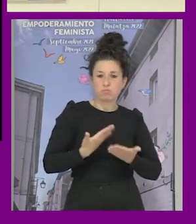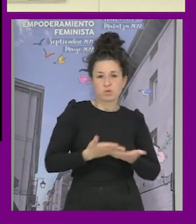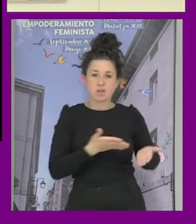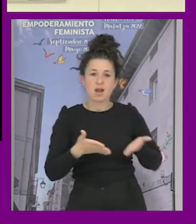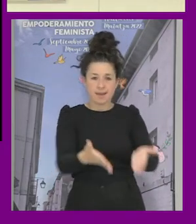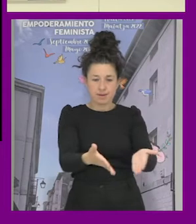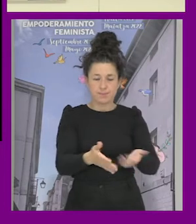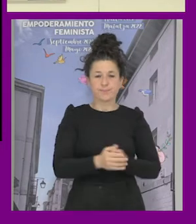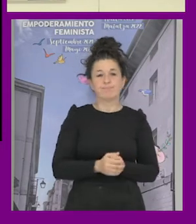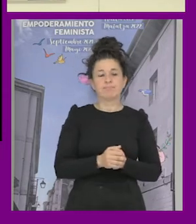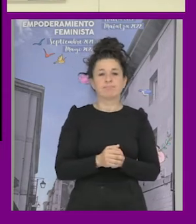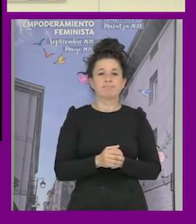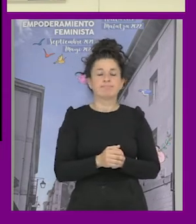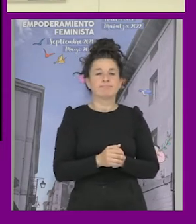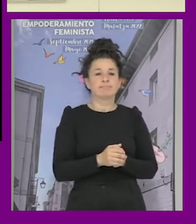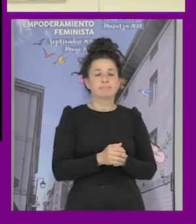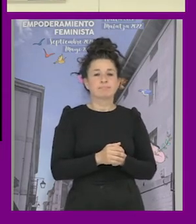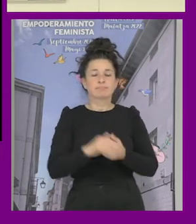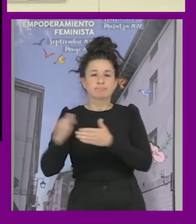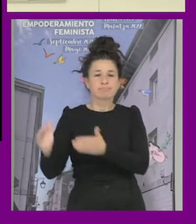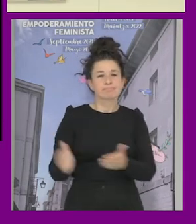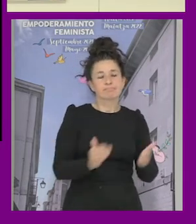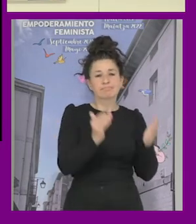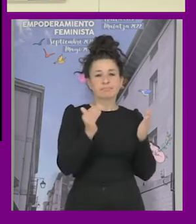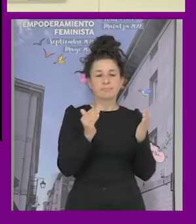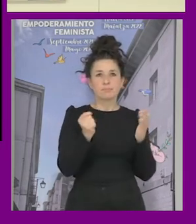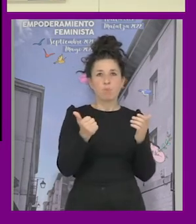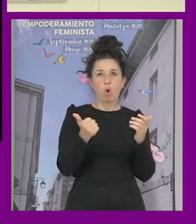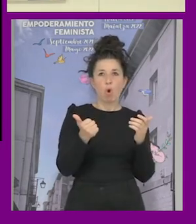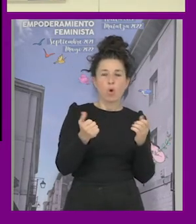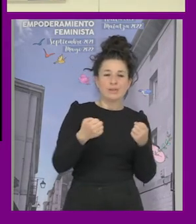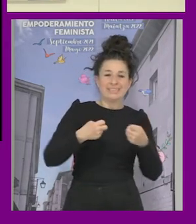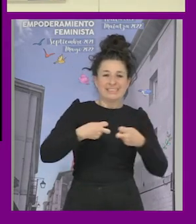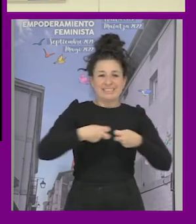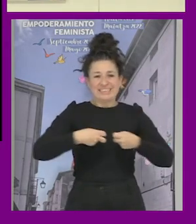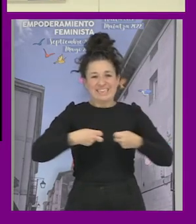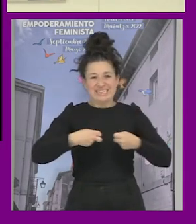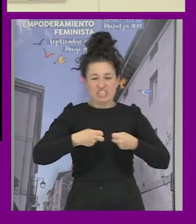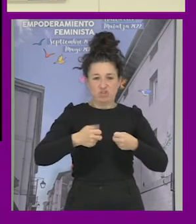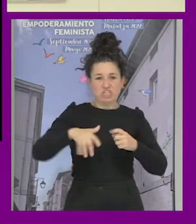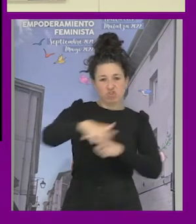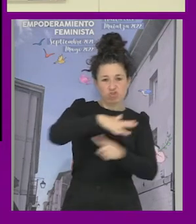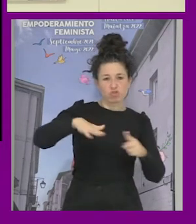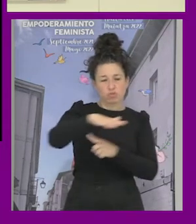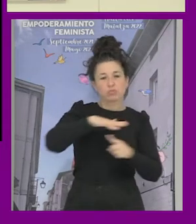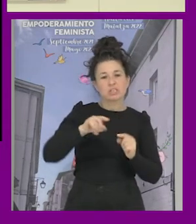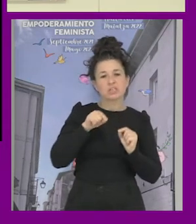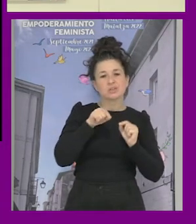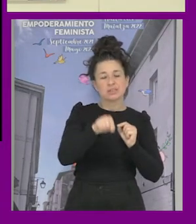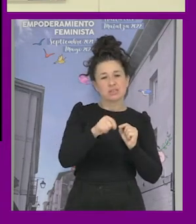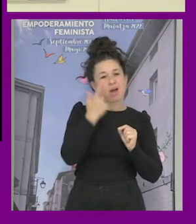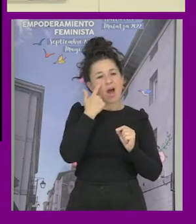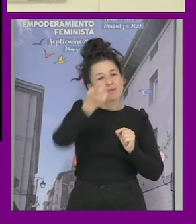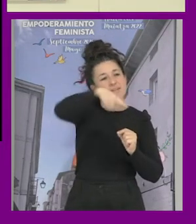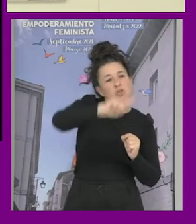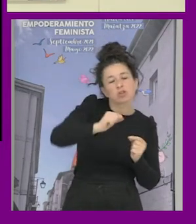pasamos a plantear un poco con las tensiones vale en este contexto para ver cómo resuenan